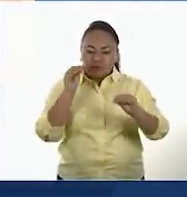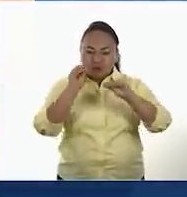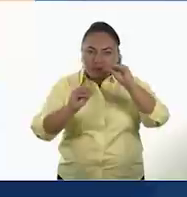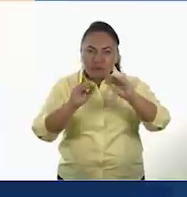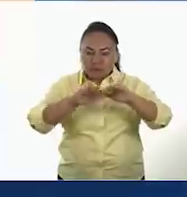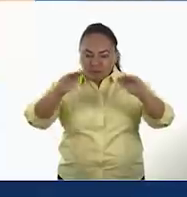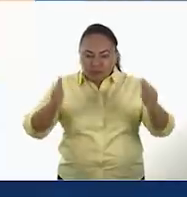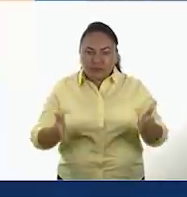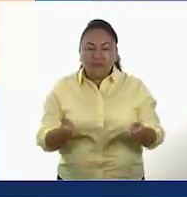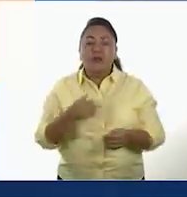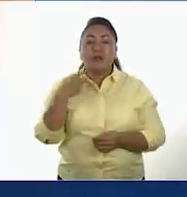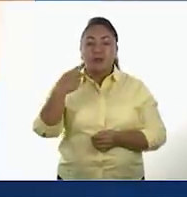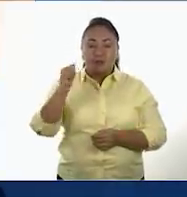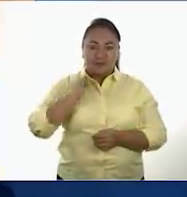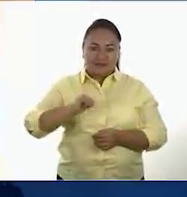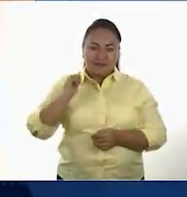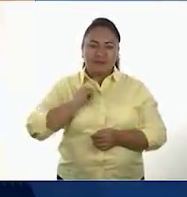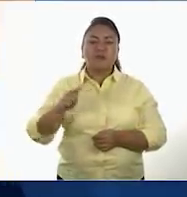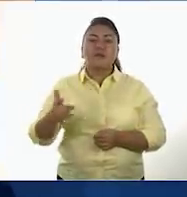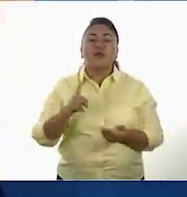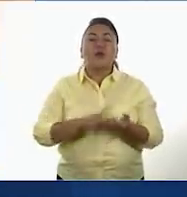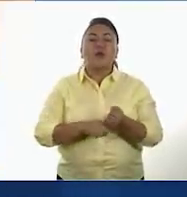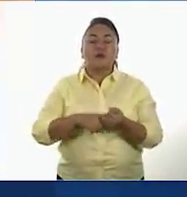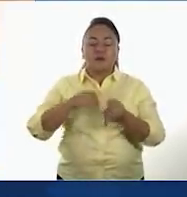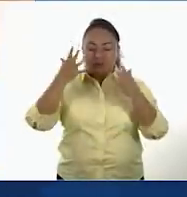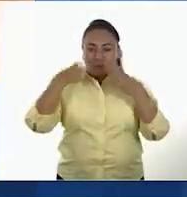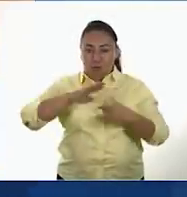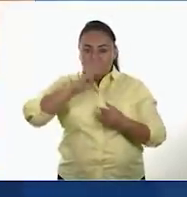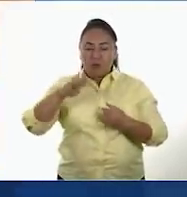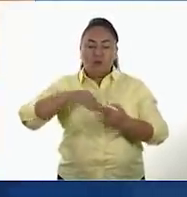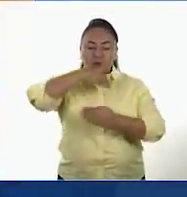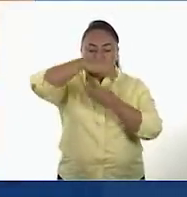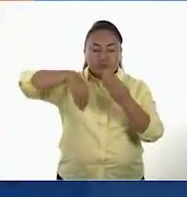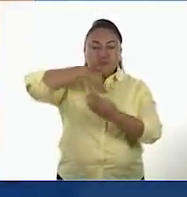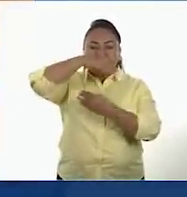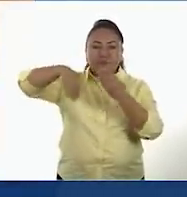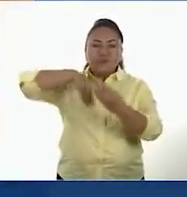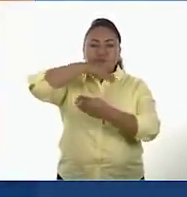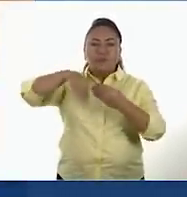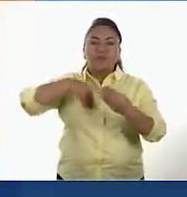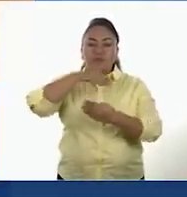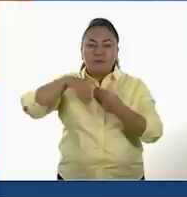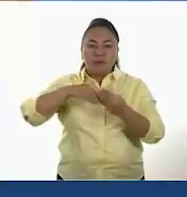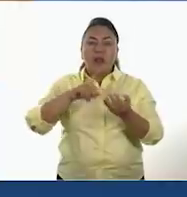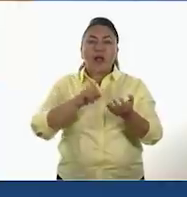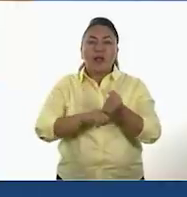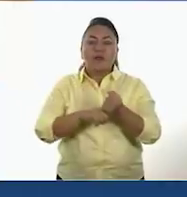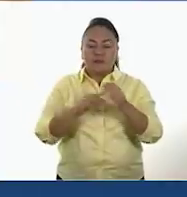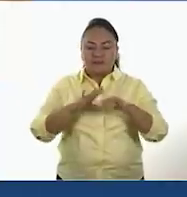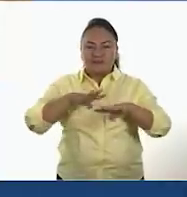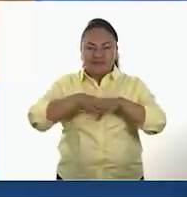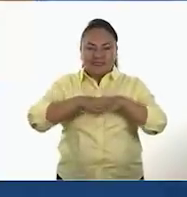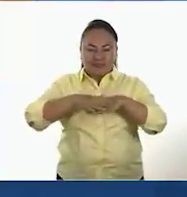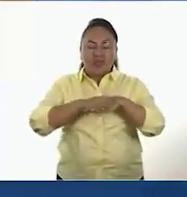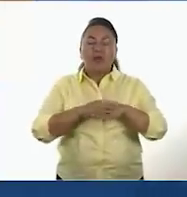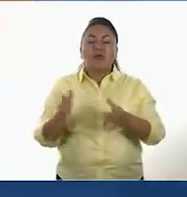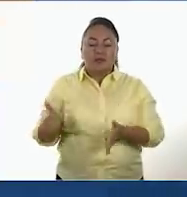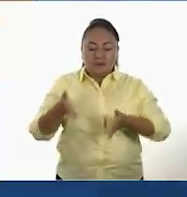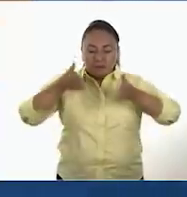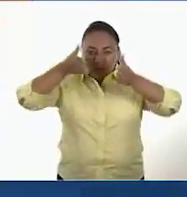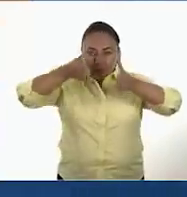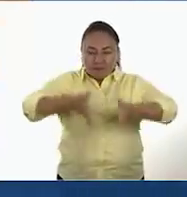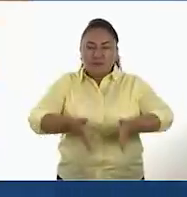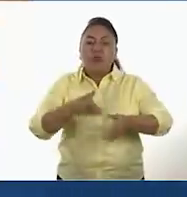Los tlatilcas amortajaban a sus muertos con petates y textiles. Junto al cuerpo, depositaban en la fosa algunos